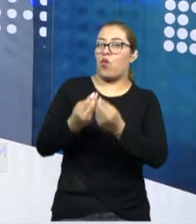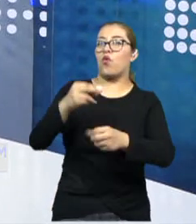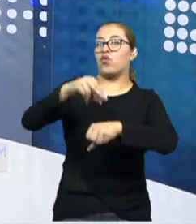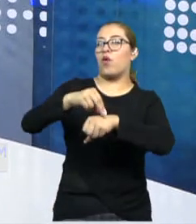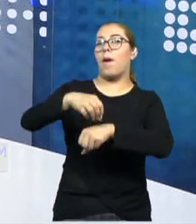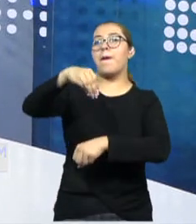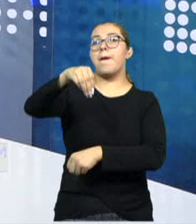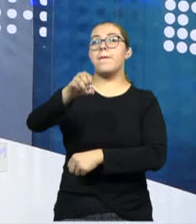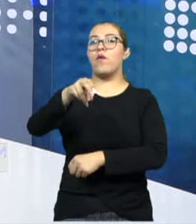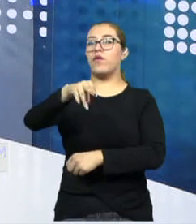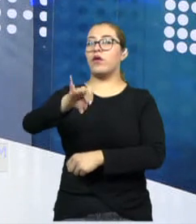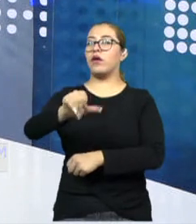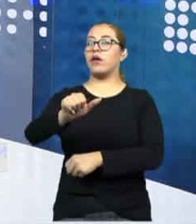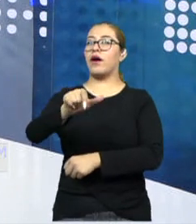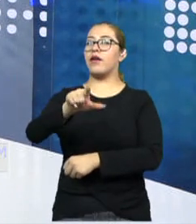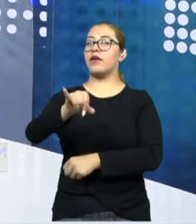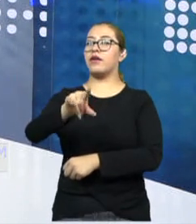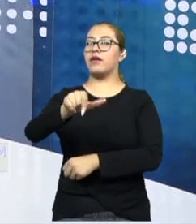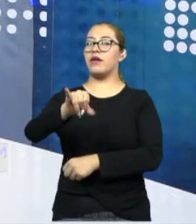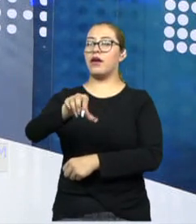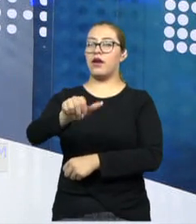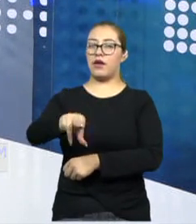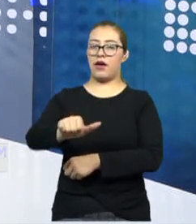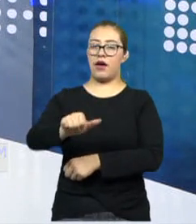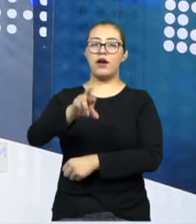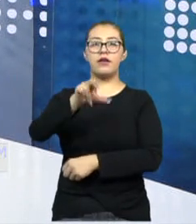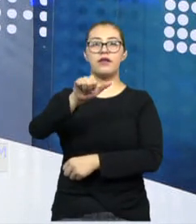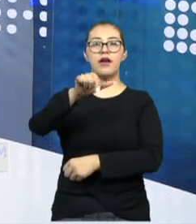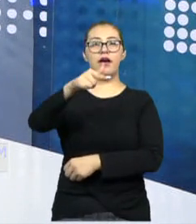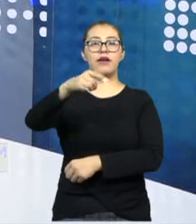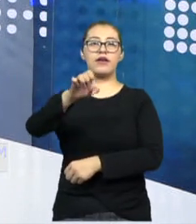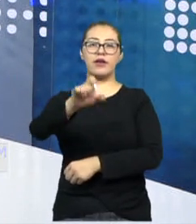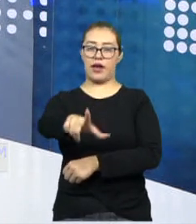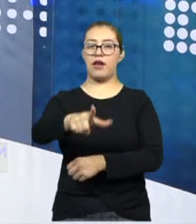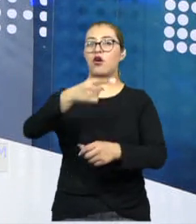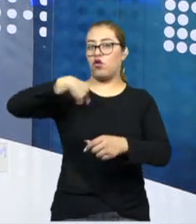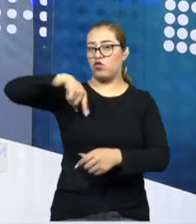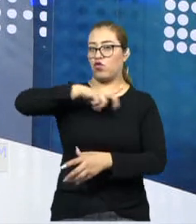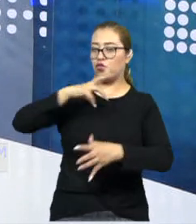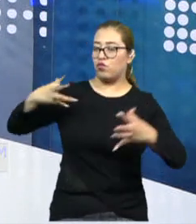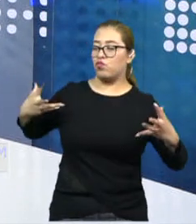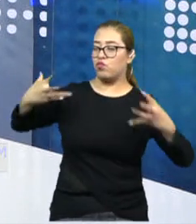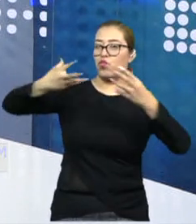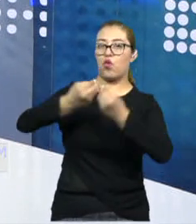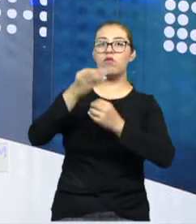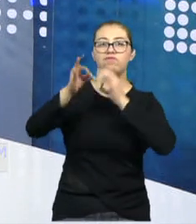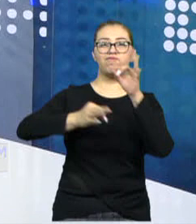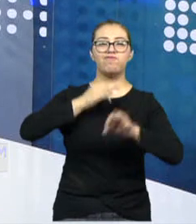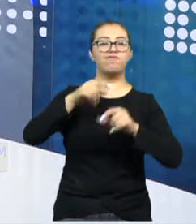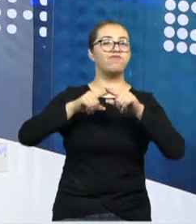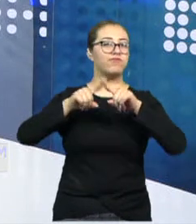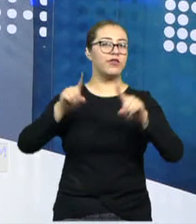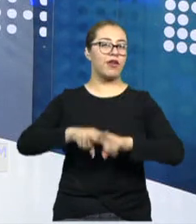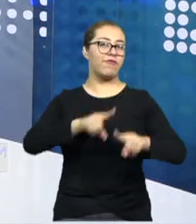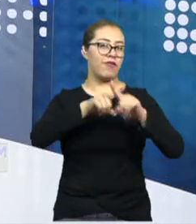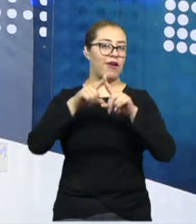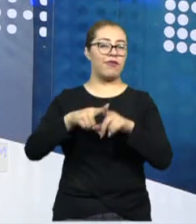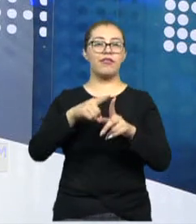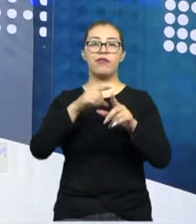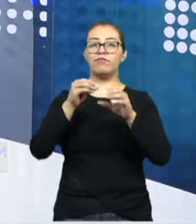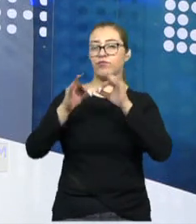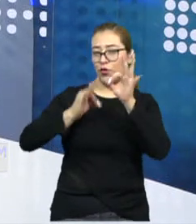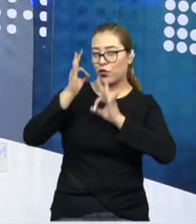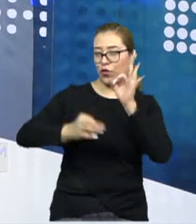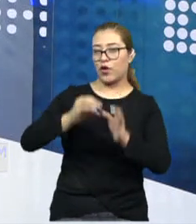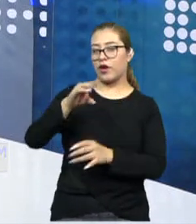en estas medidas, junto también a nosotros como medio de comunicación a través de nuestros espacios de Noticieros Canal 7.